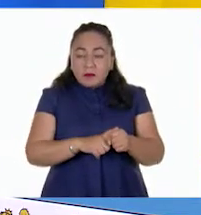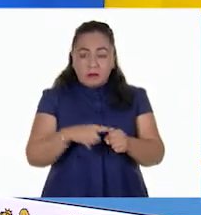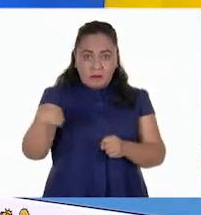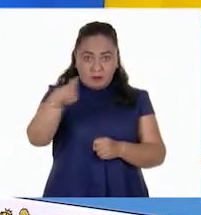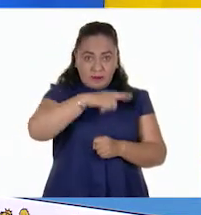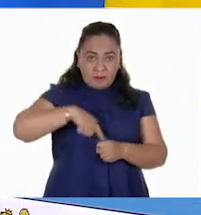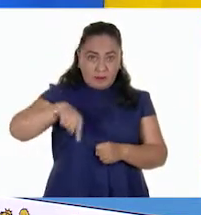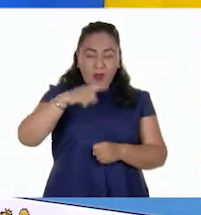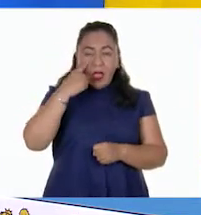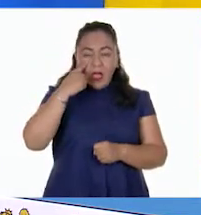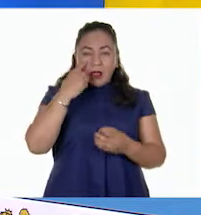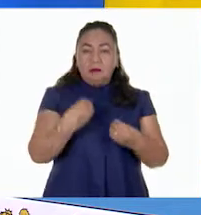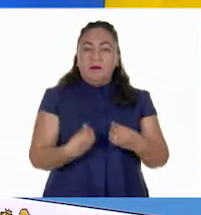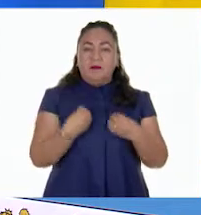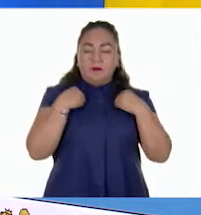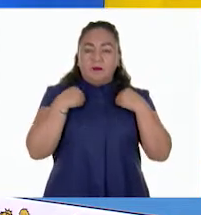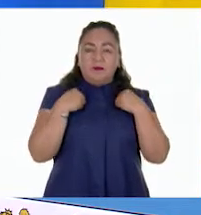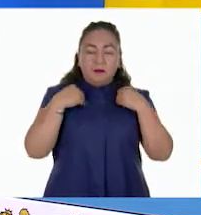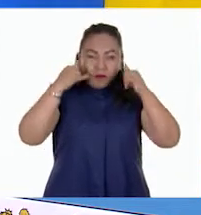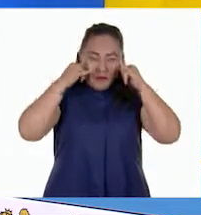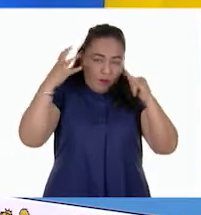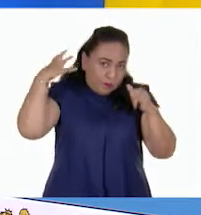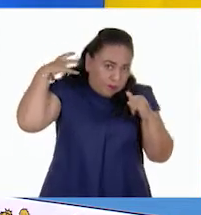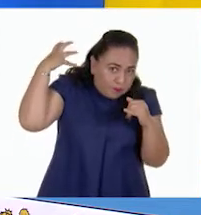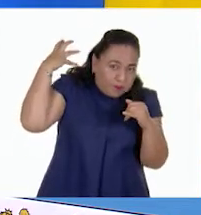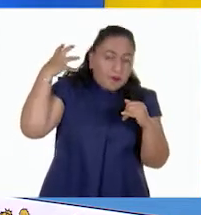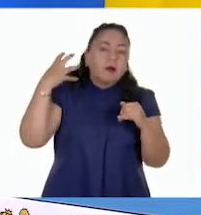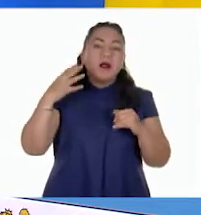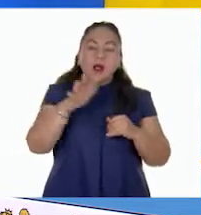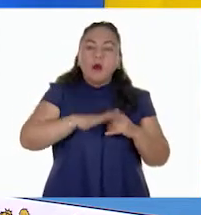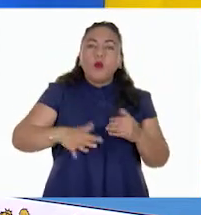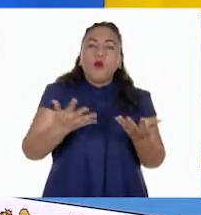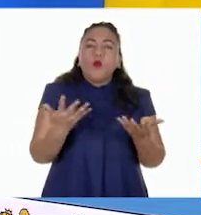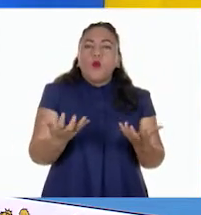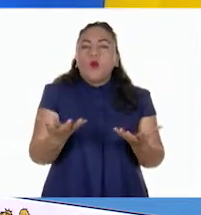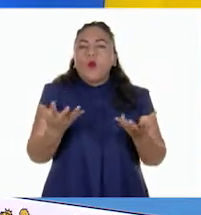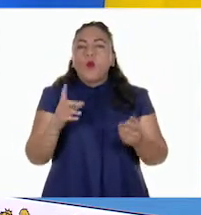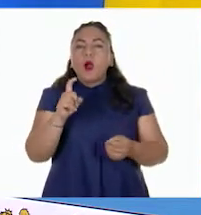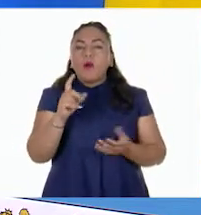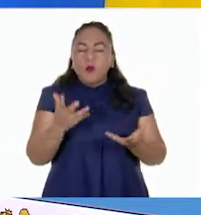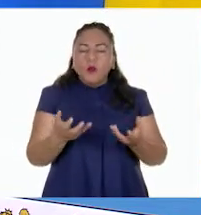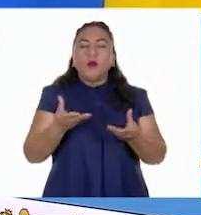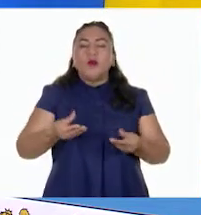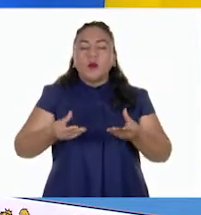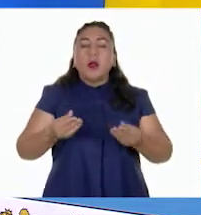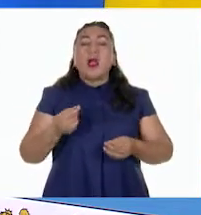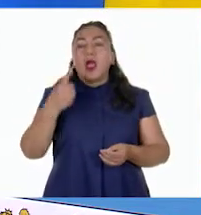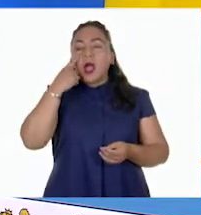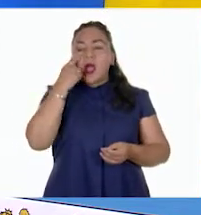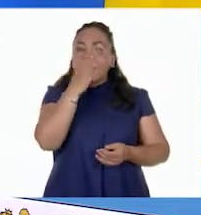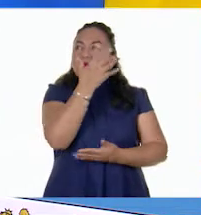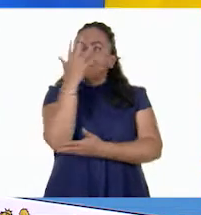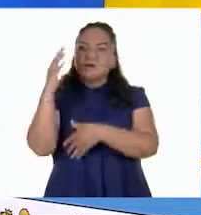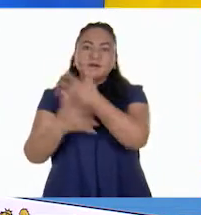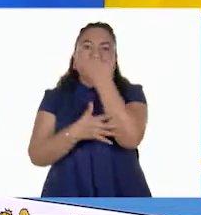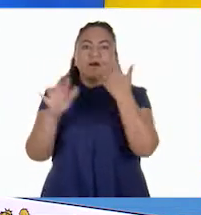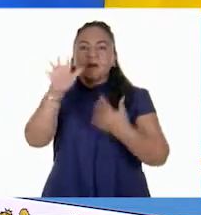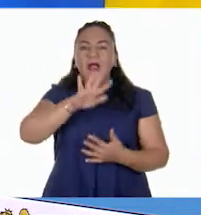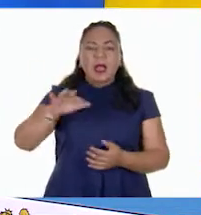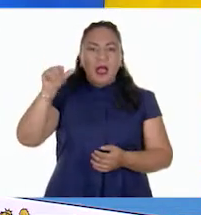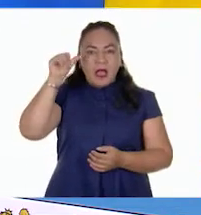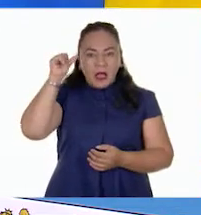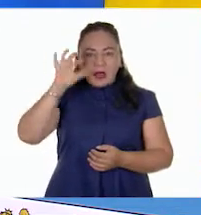búfalos de agua viven en zonas húmedas pueden consumir pastos fibrosos y son originarios de los bosques tropicales de Asia.